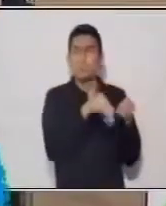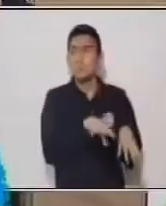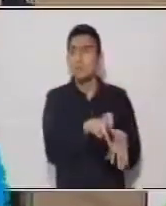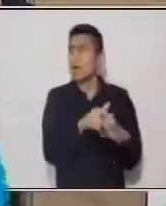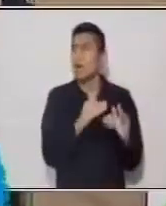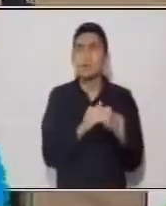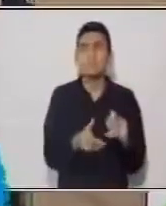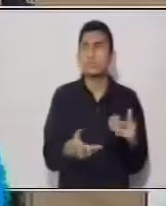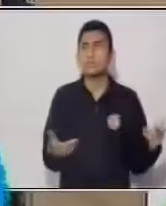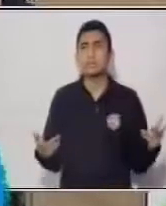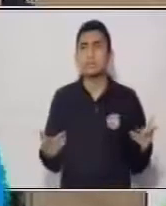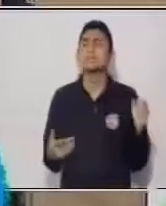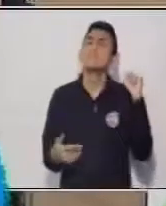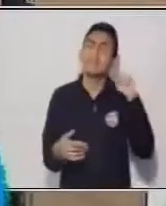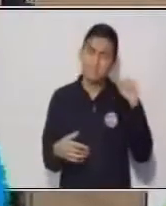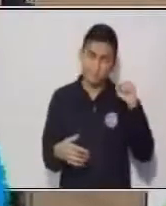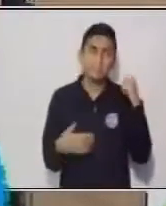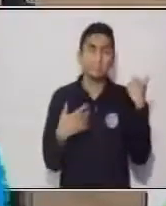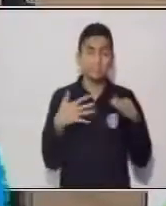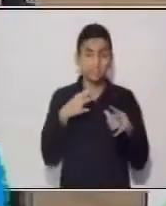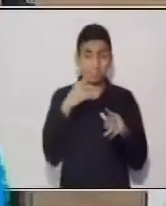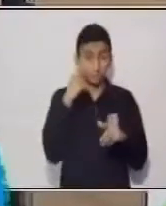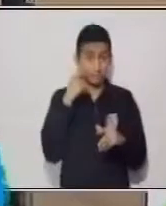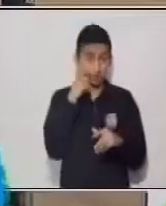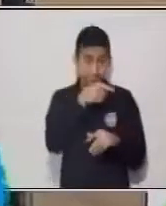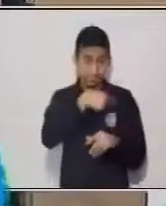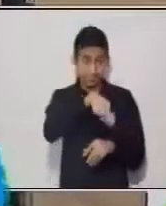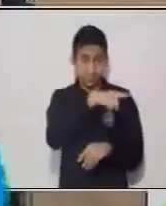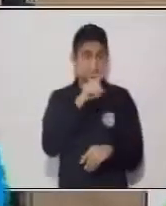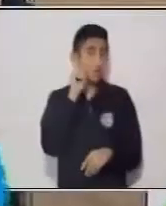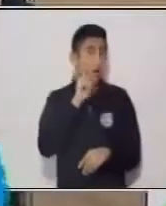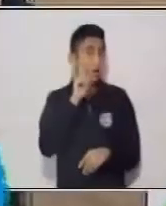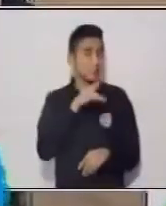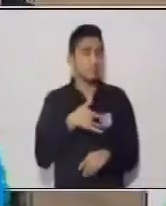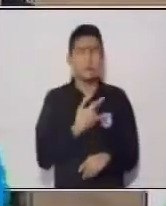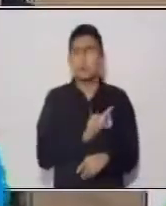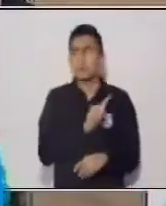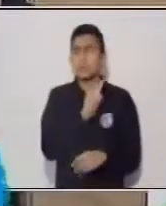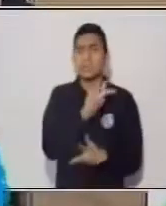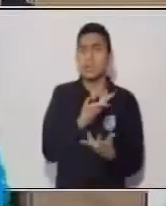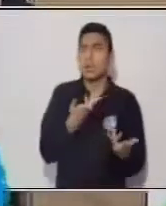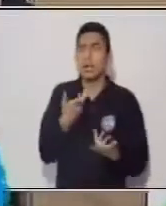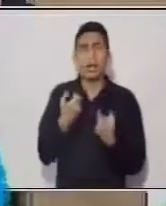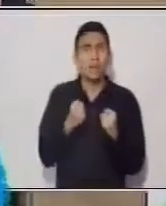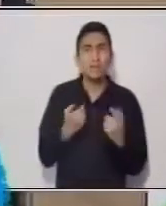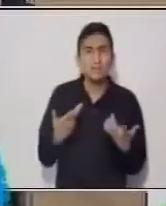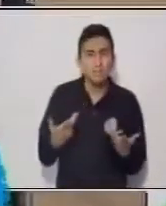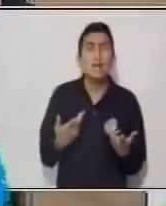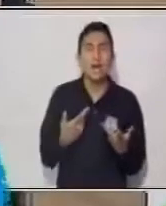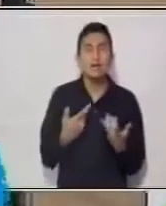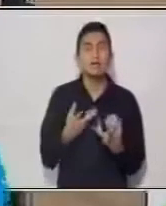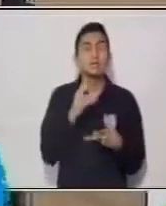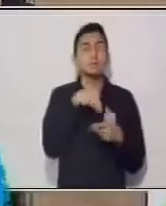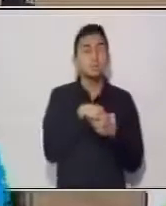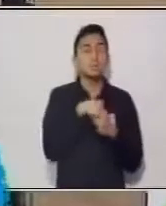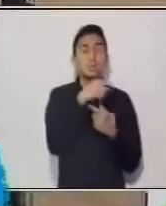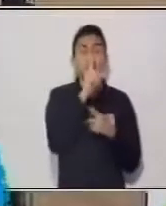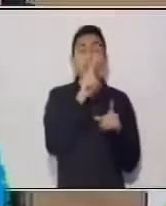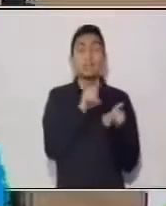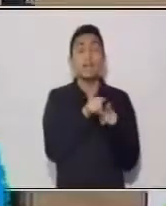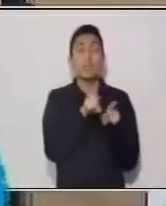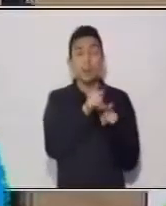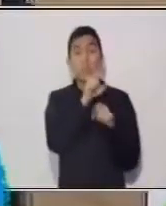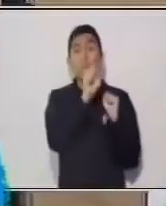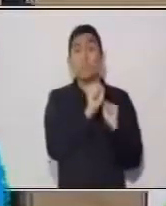Declaró, con la solemnidad de los adolescentes, que jamás pensó deshacerse de él y que por tanto la pérdida